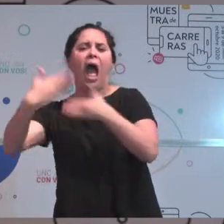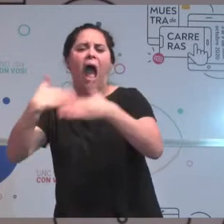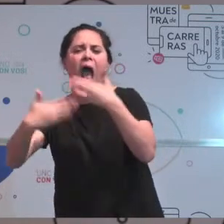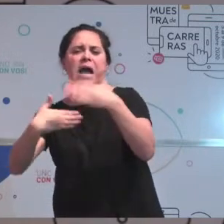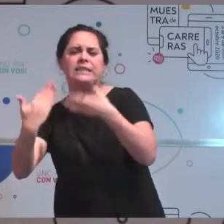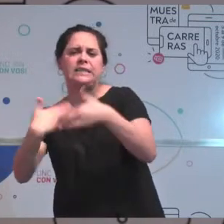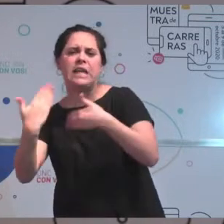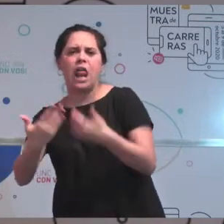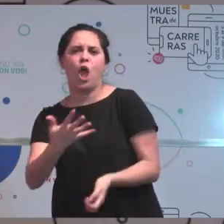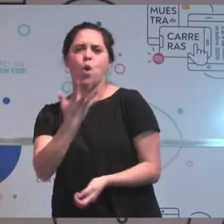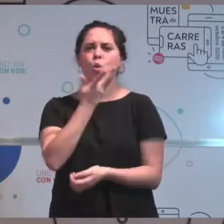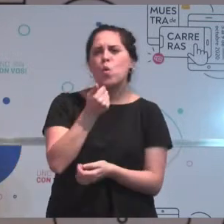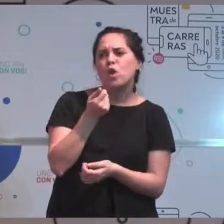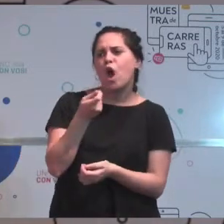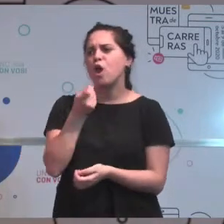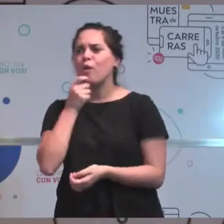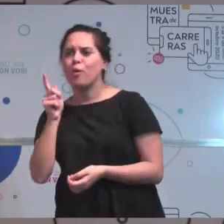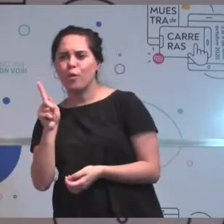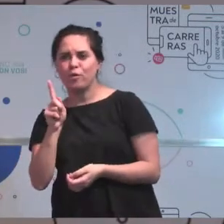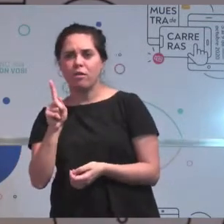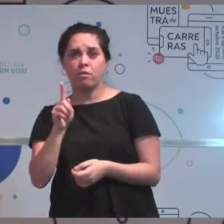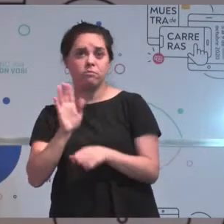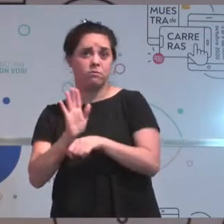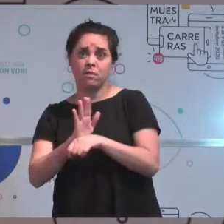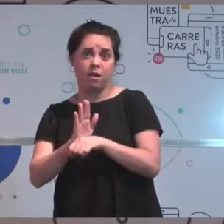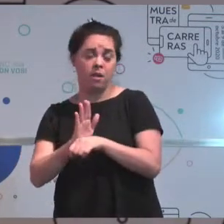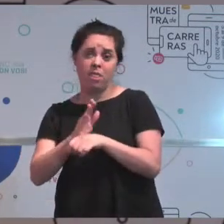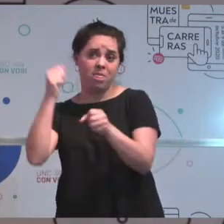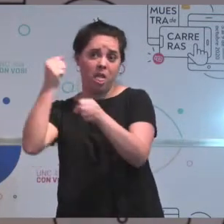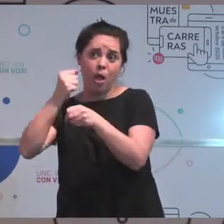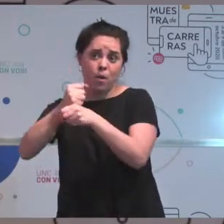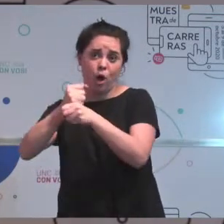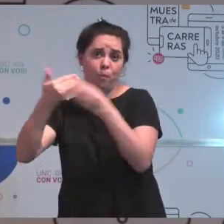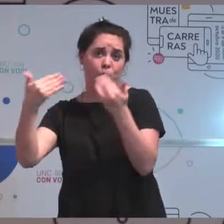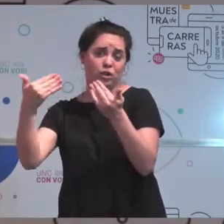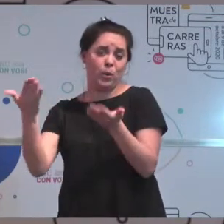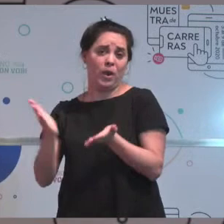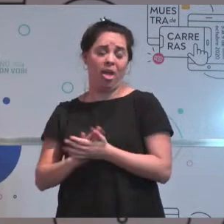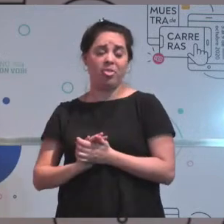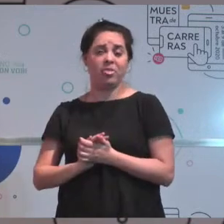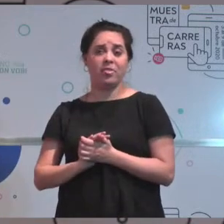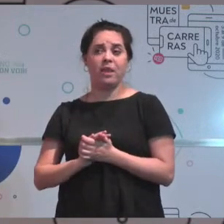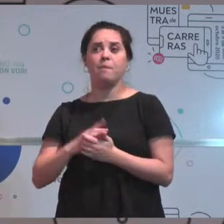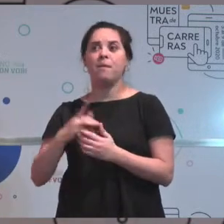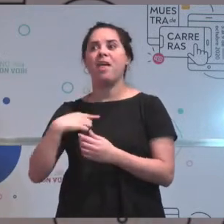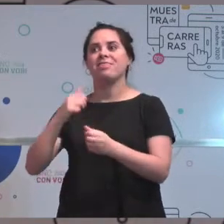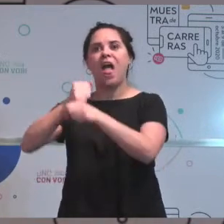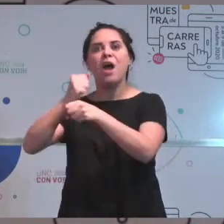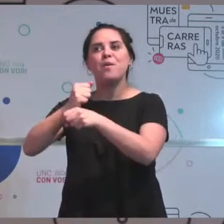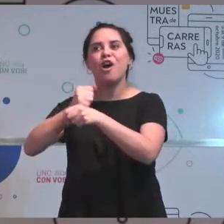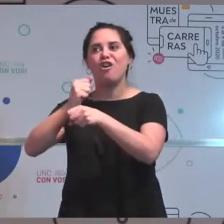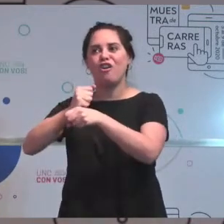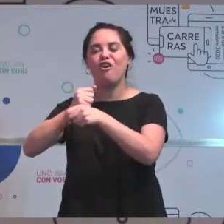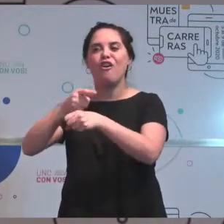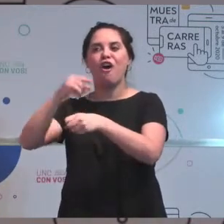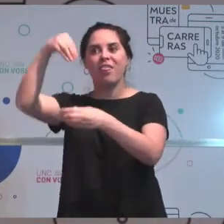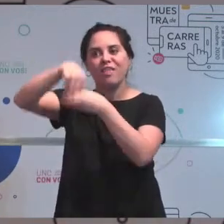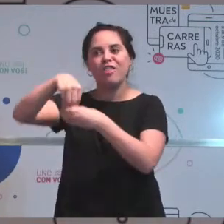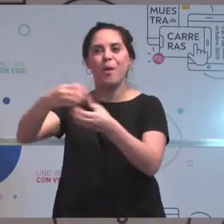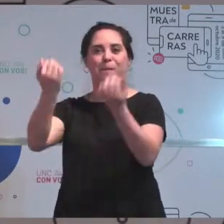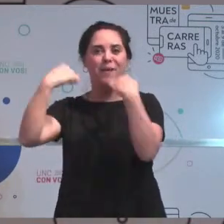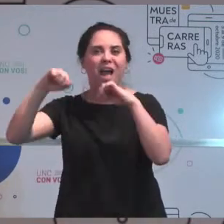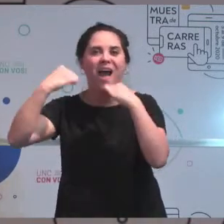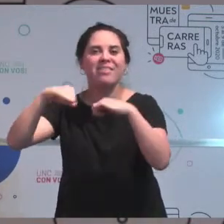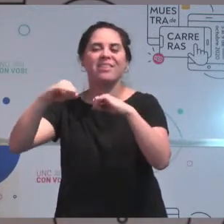genera las posibilidades también de un trabajo que se vaya alimentando alimentando en la misma práctica, en la misma